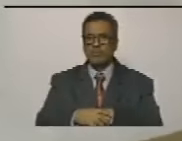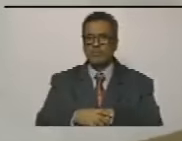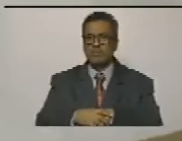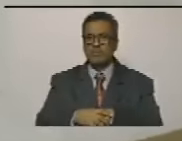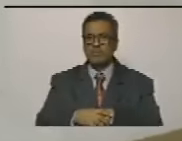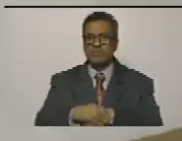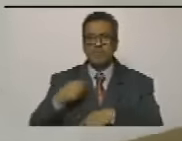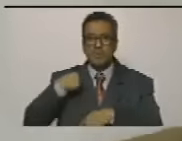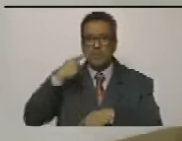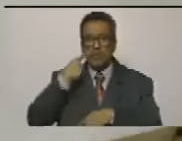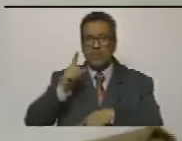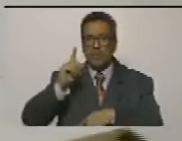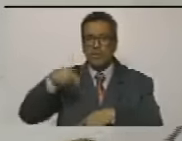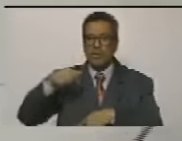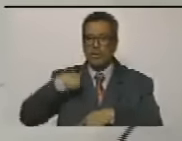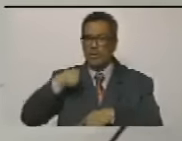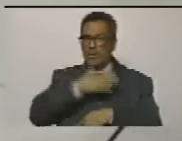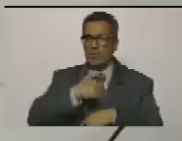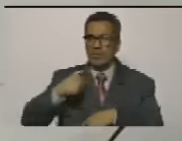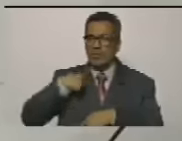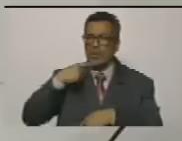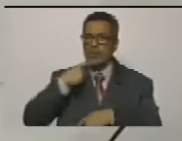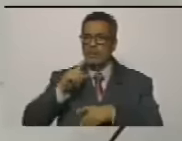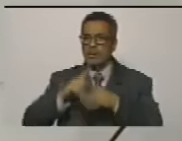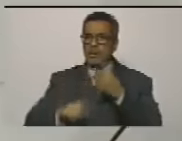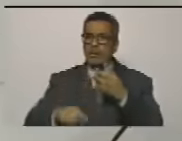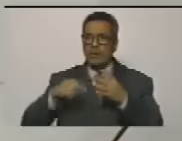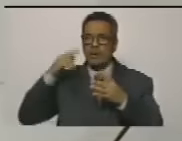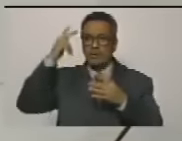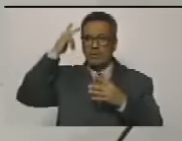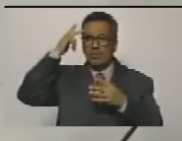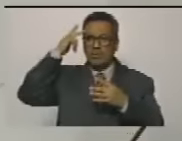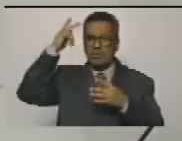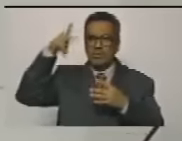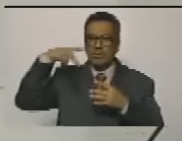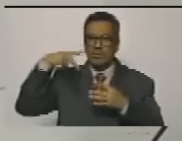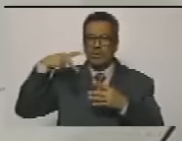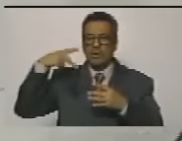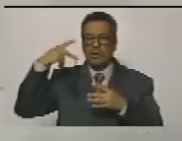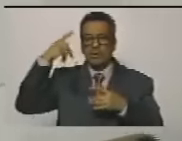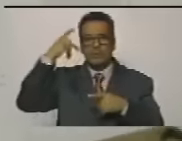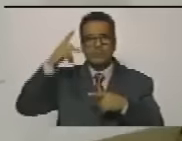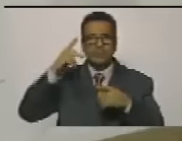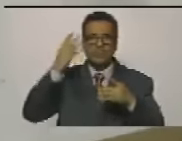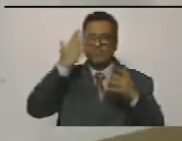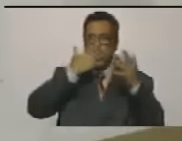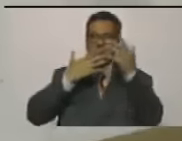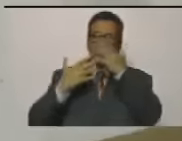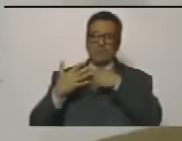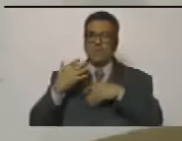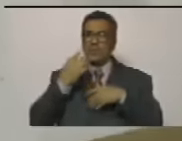no deja de haber también quiero decir algo de psicosis algo de extrañamiento de la realidad